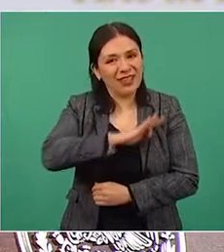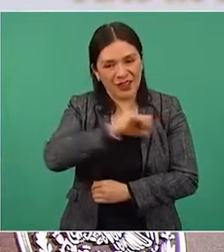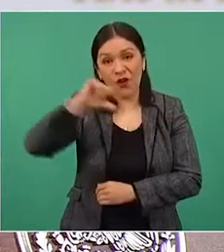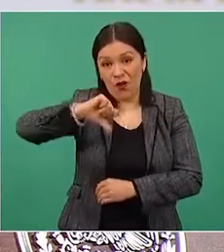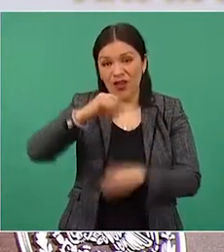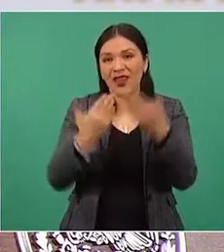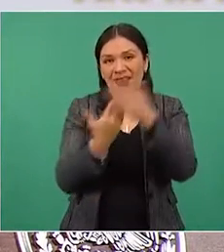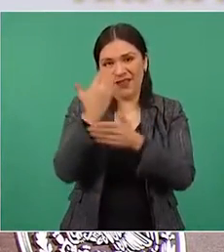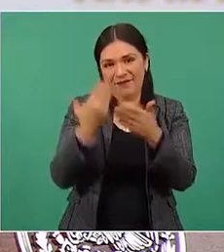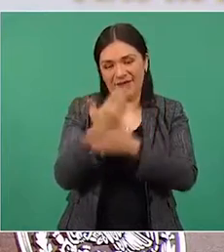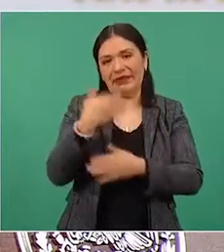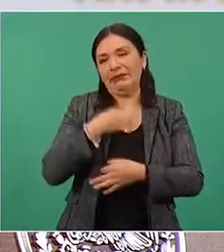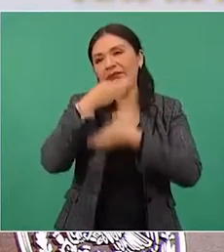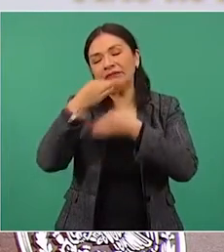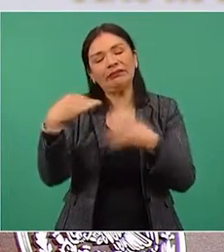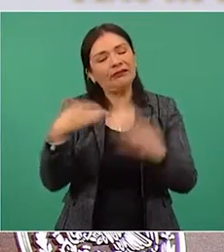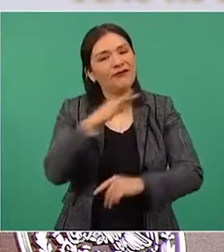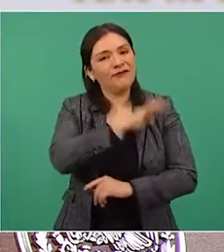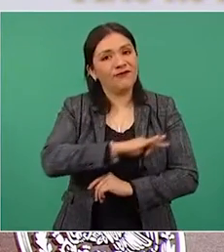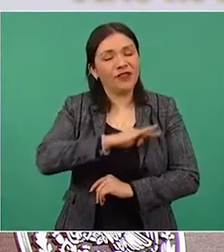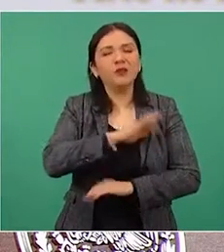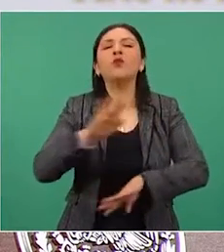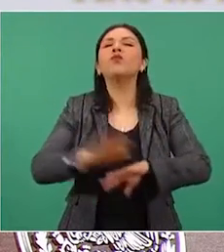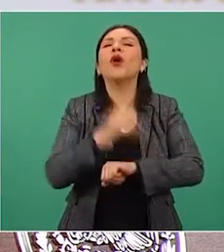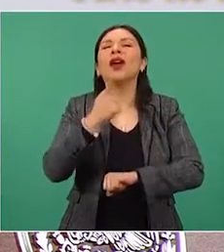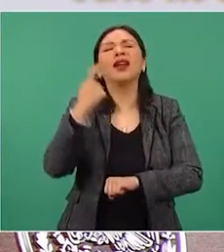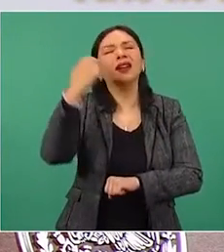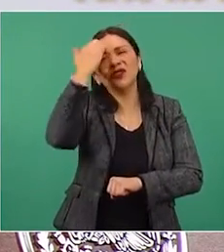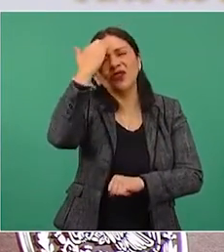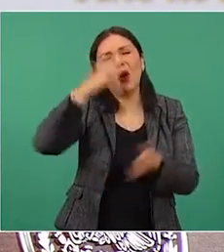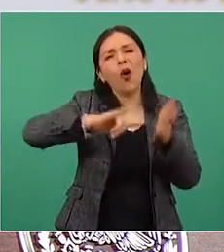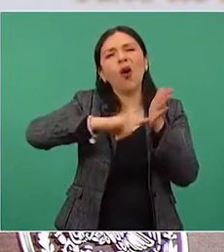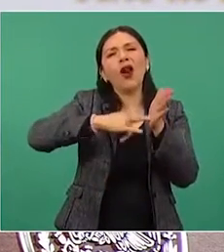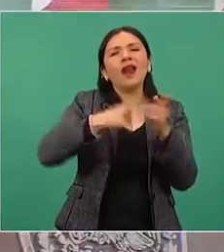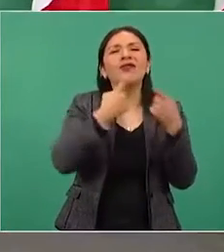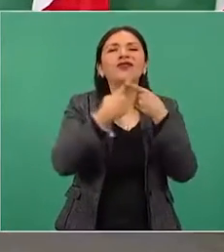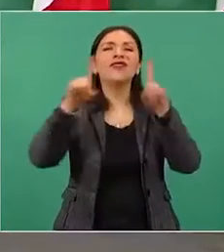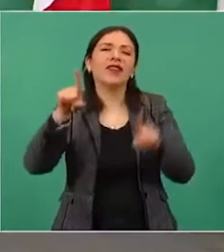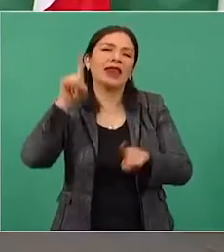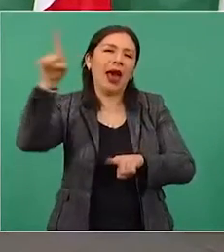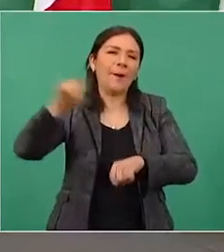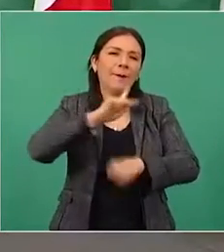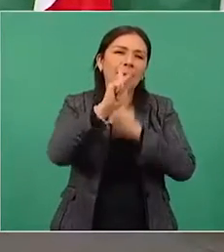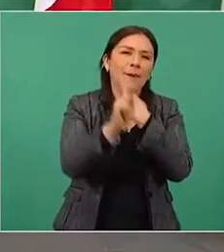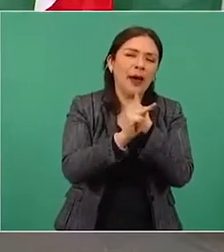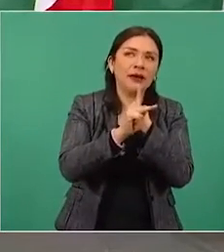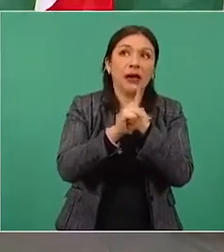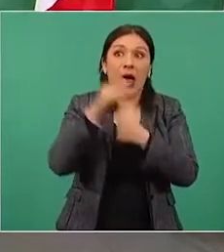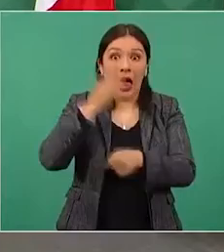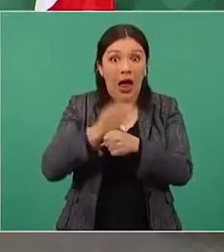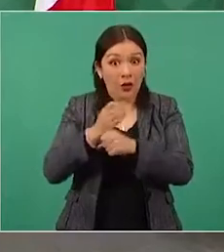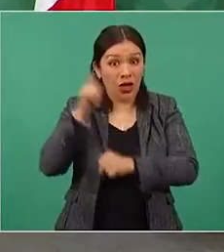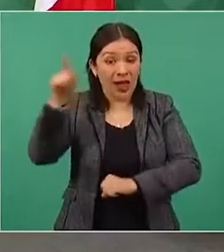mañana, porque hay una diferencia de horario, ahora en Chile